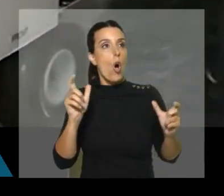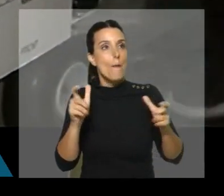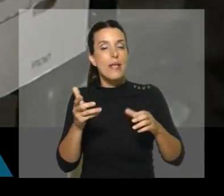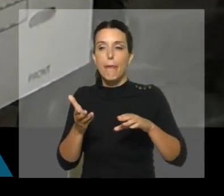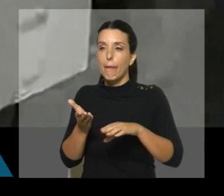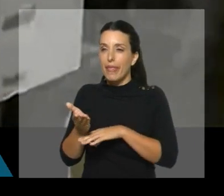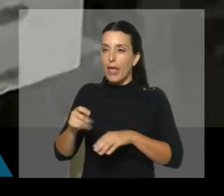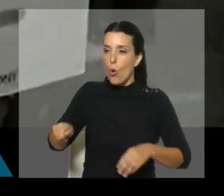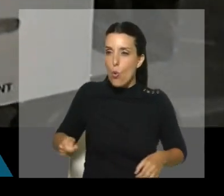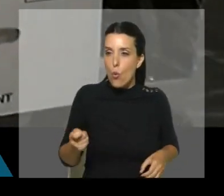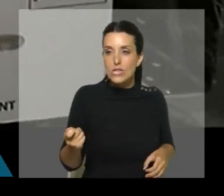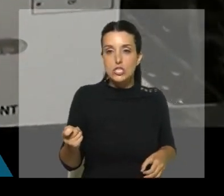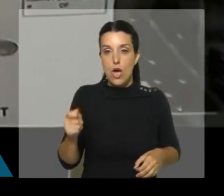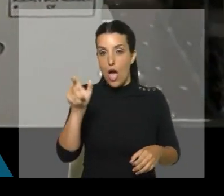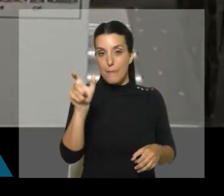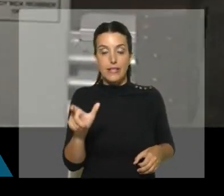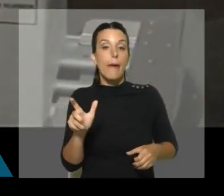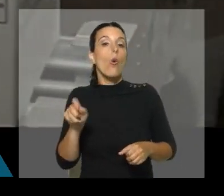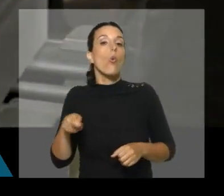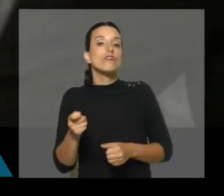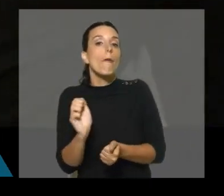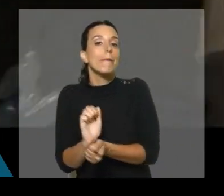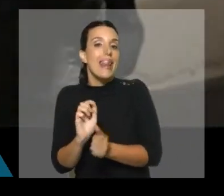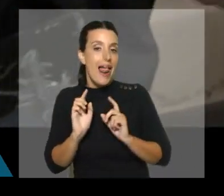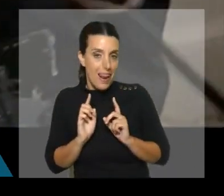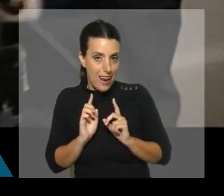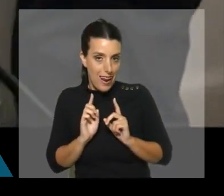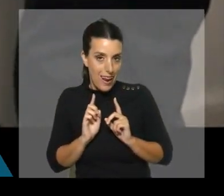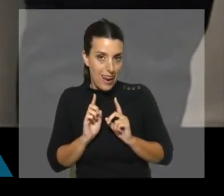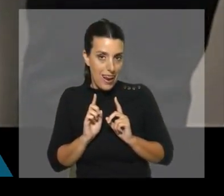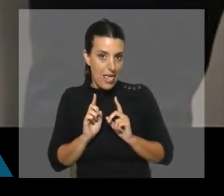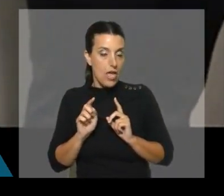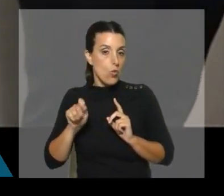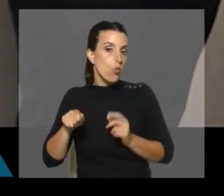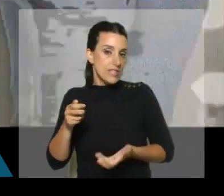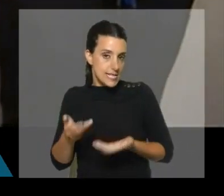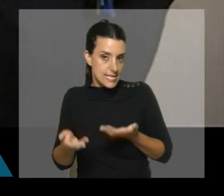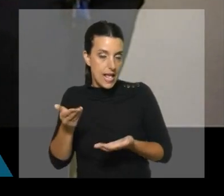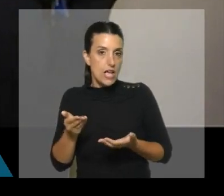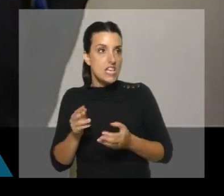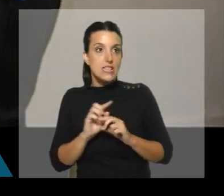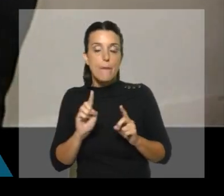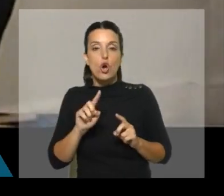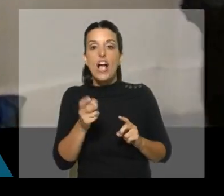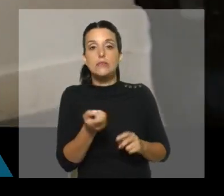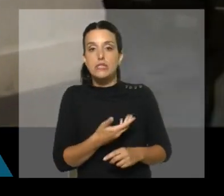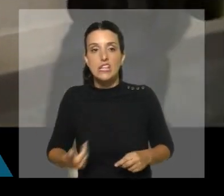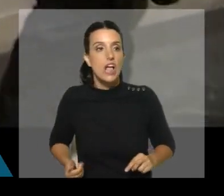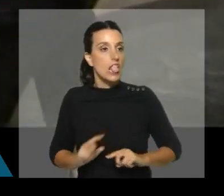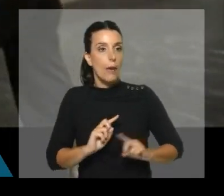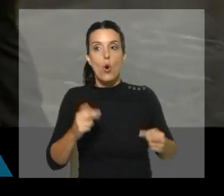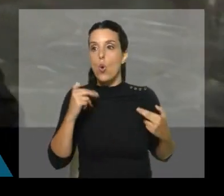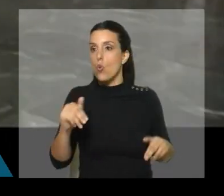juicio a un presidente, un juicio penal a un presidente, en la justicia ordinario, obviamente, ni a un expresidente.